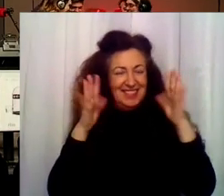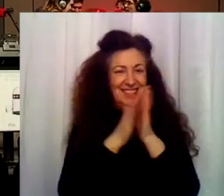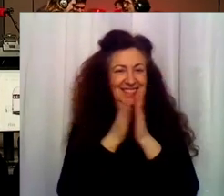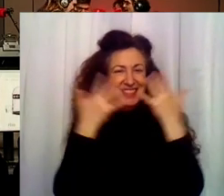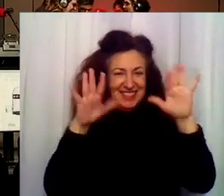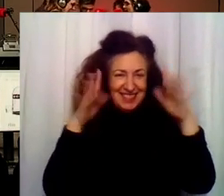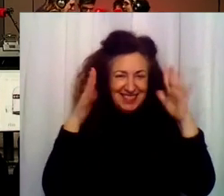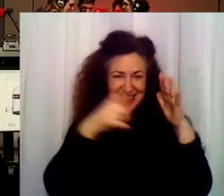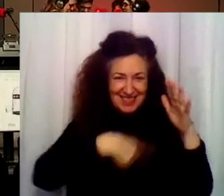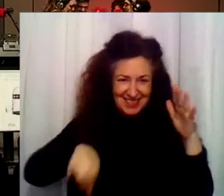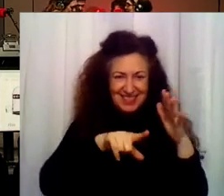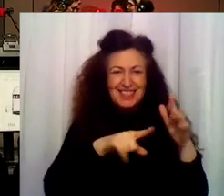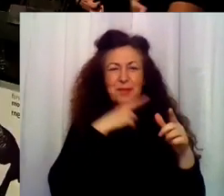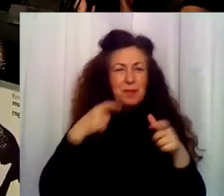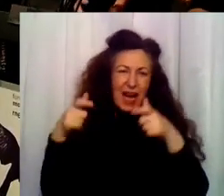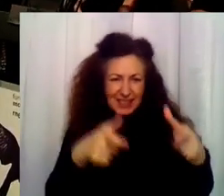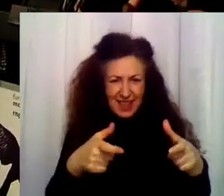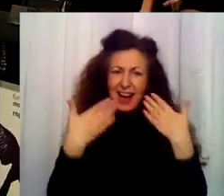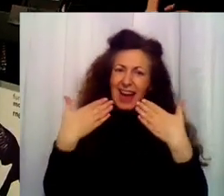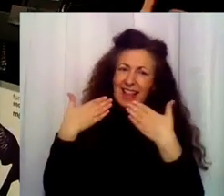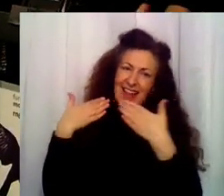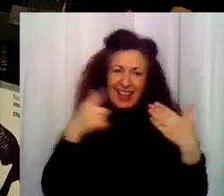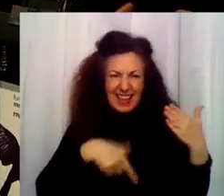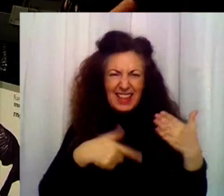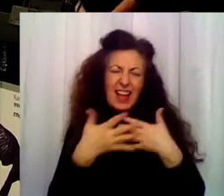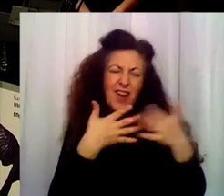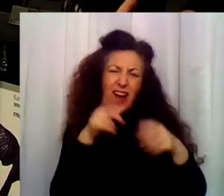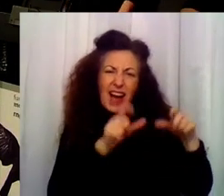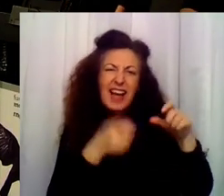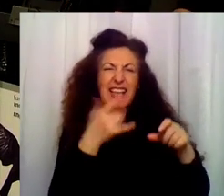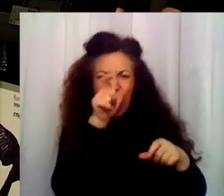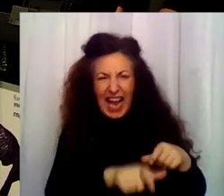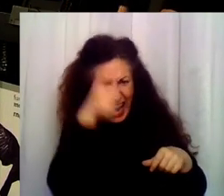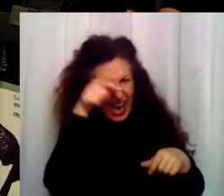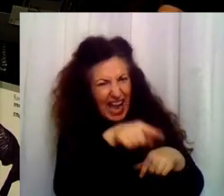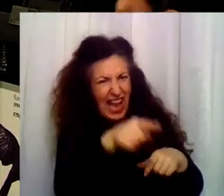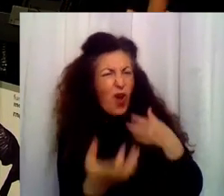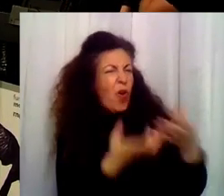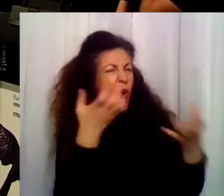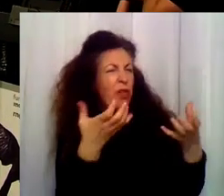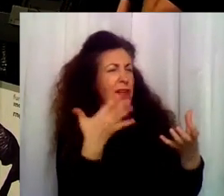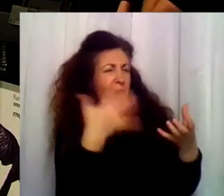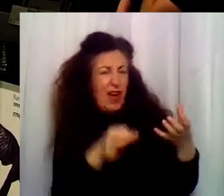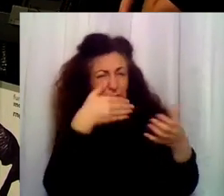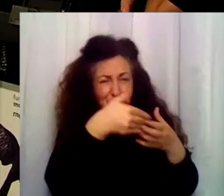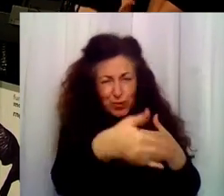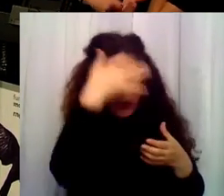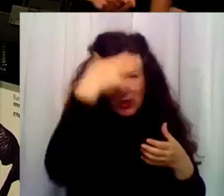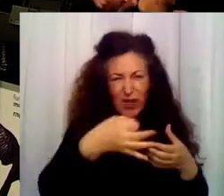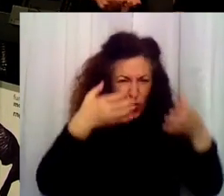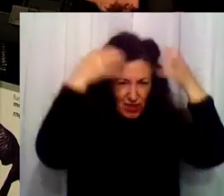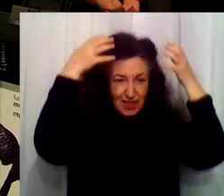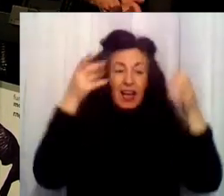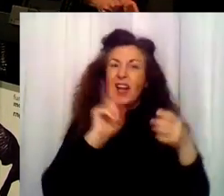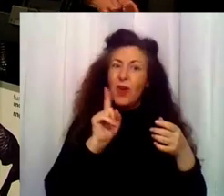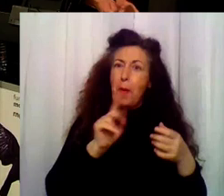¡Vamos! Gracias, este trozo es para Muchas gracias. La ha hecho él. Es un cocinero increíble. Acabará siendo un gran chef. Ay, mamá, pero